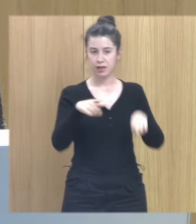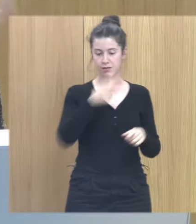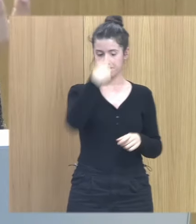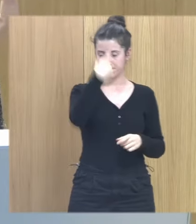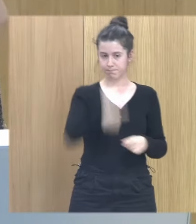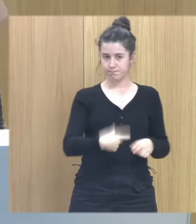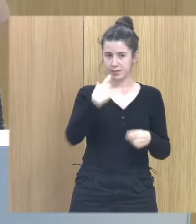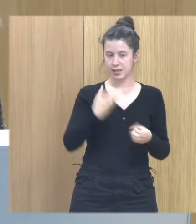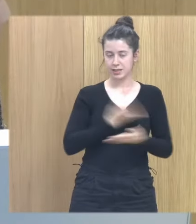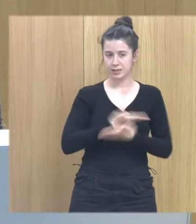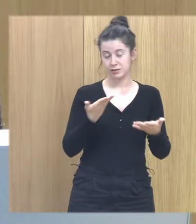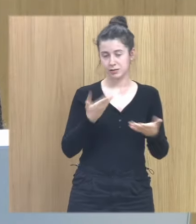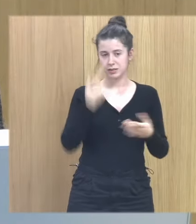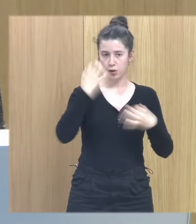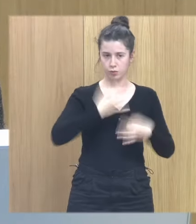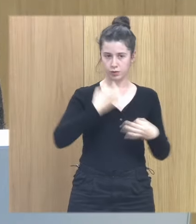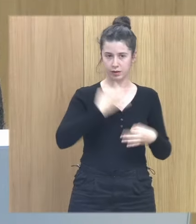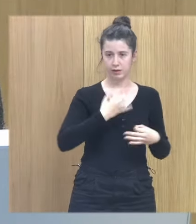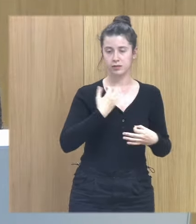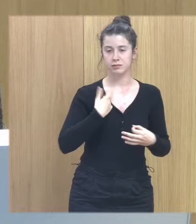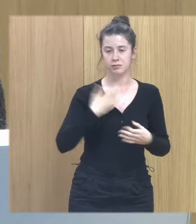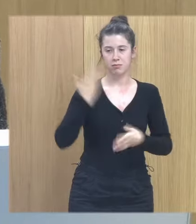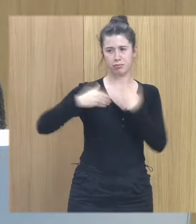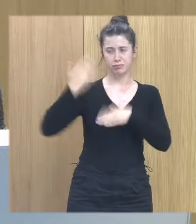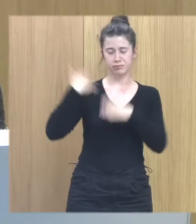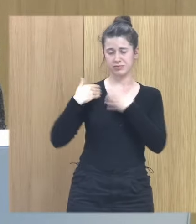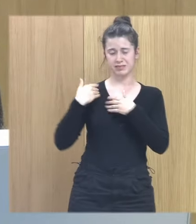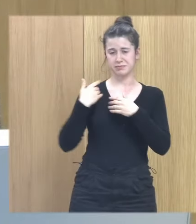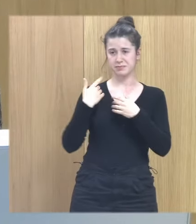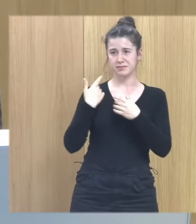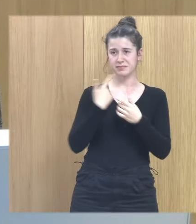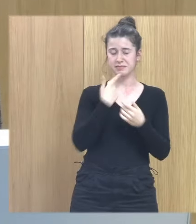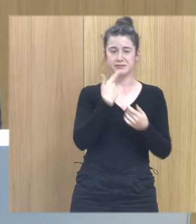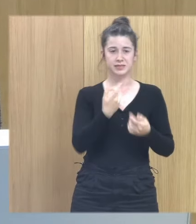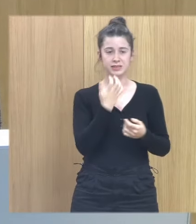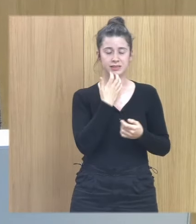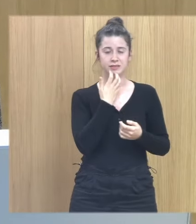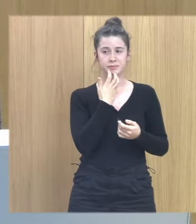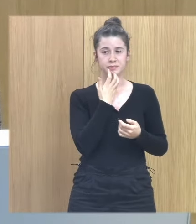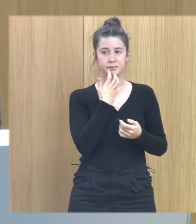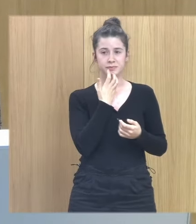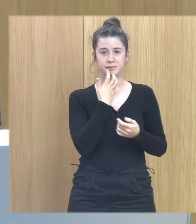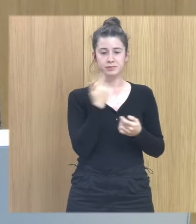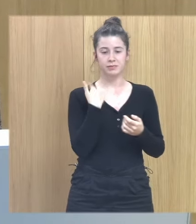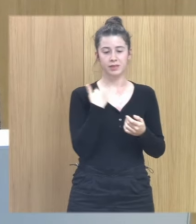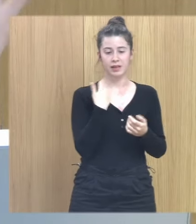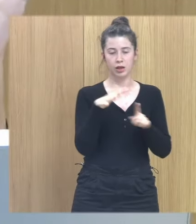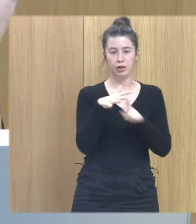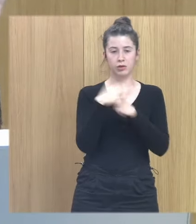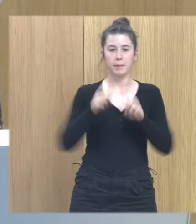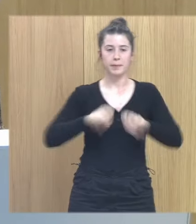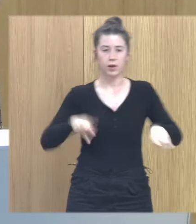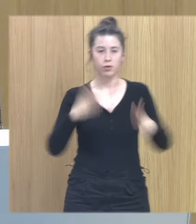yo no me desbordo a día de hoy siempre digo yo hace muchos años que dejé de decir esa frase de no creo que haya nada peor yo hace